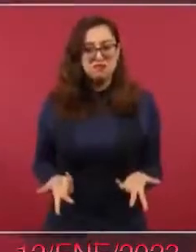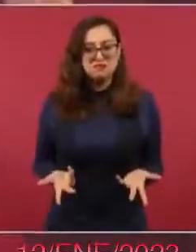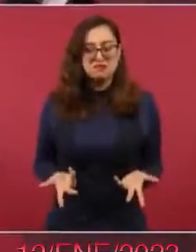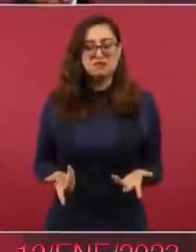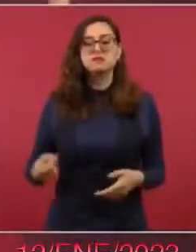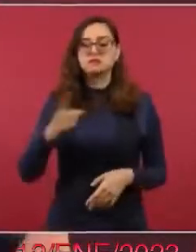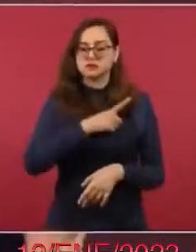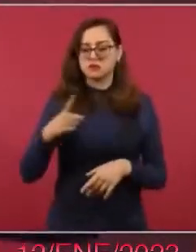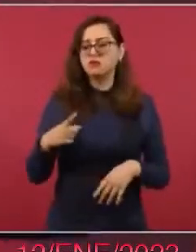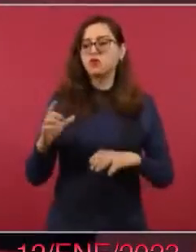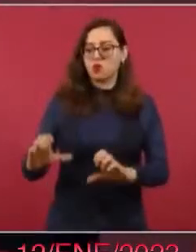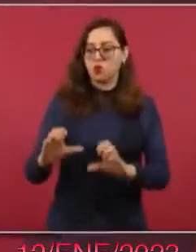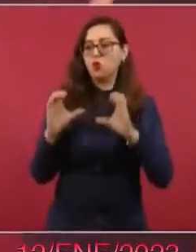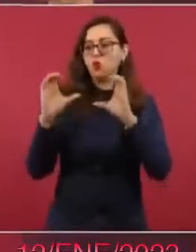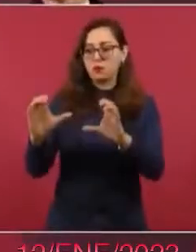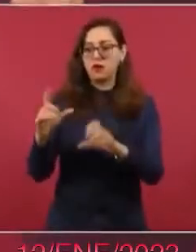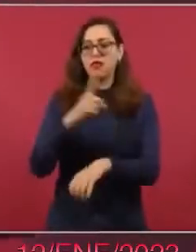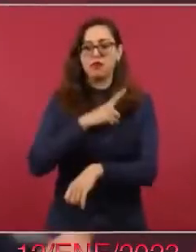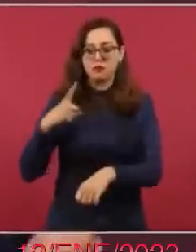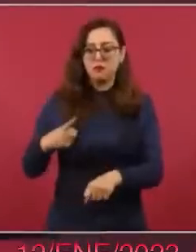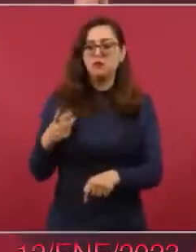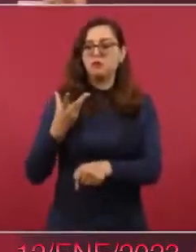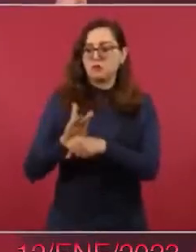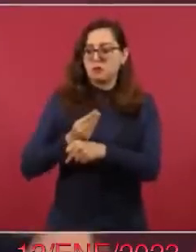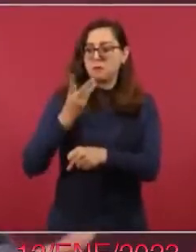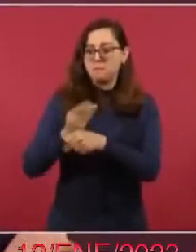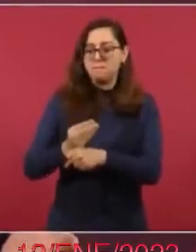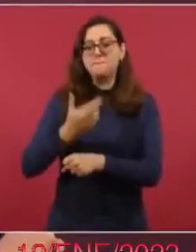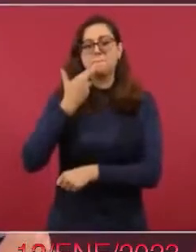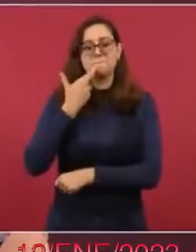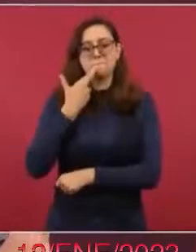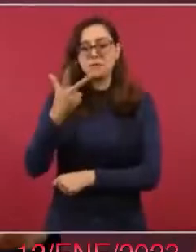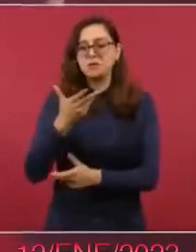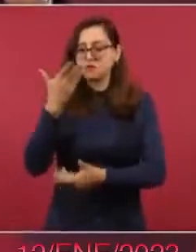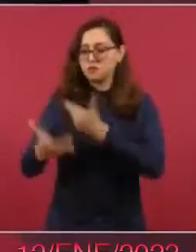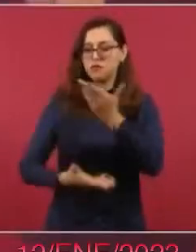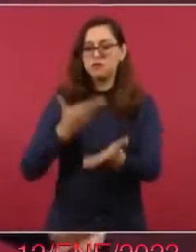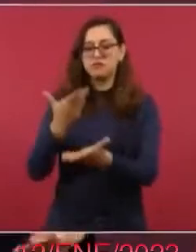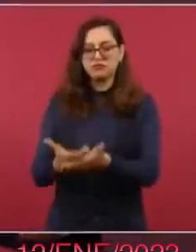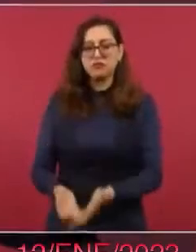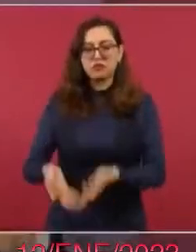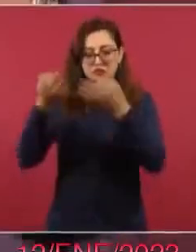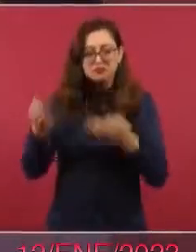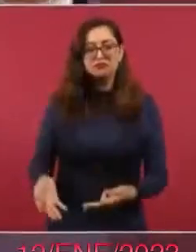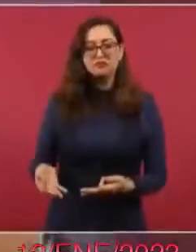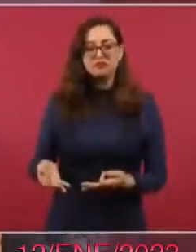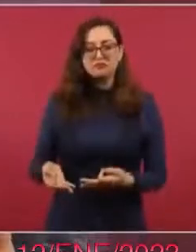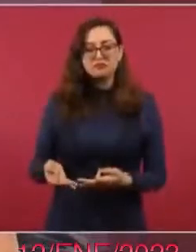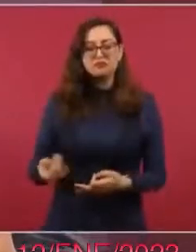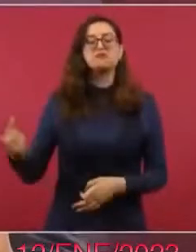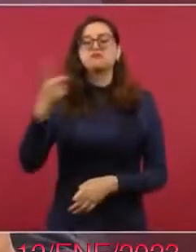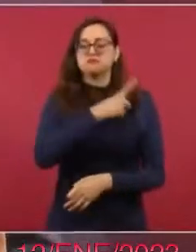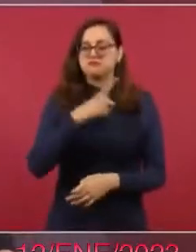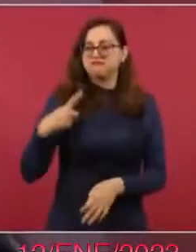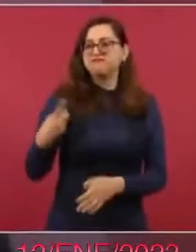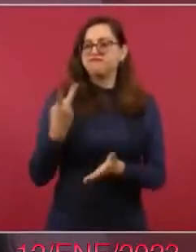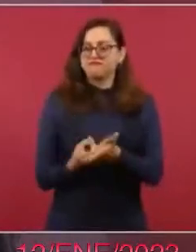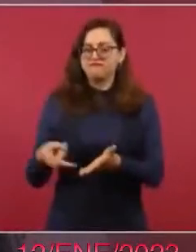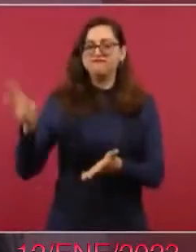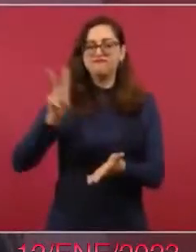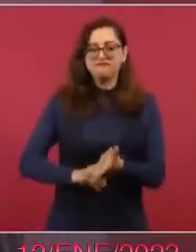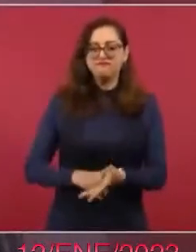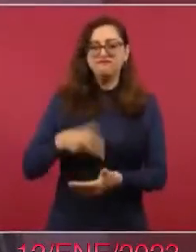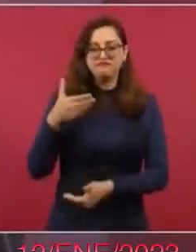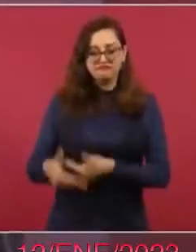cuidarlo y tenemos que mejorar mucho ese servicio. Se está haciendo y se va a hacer más, pero